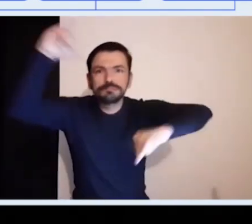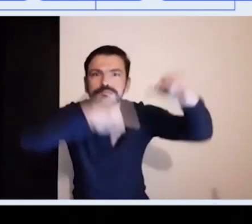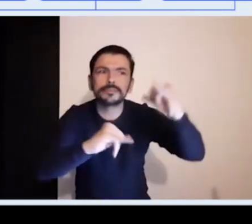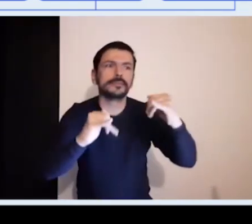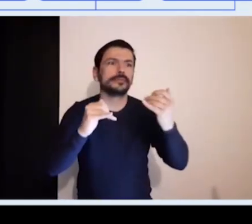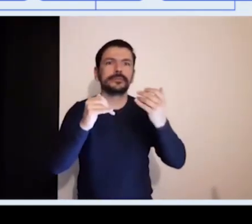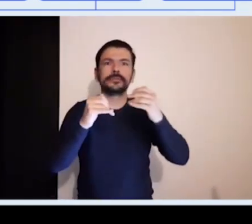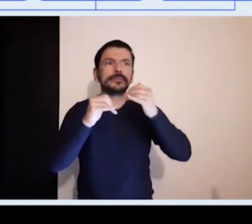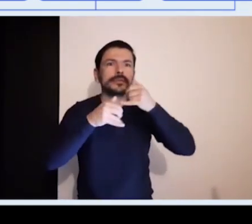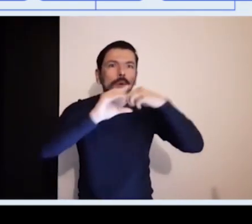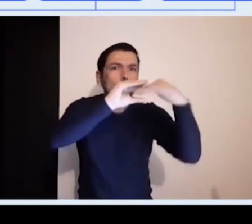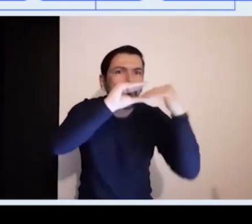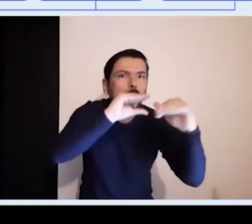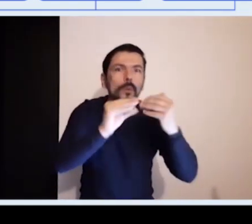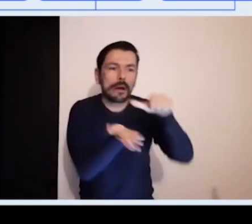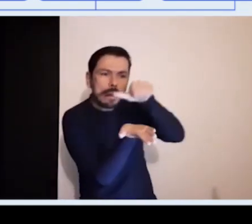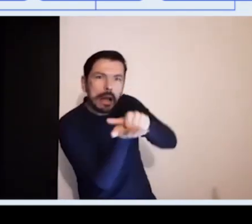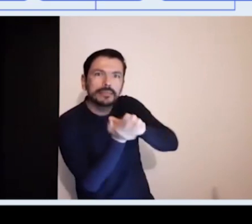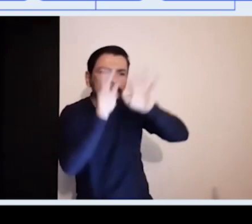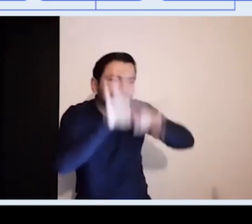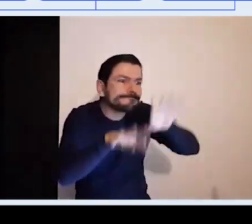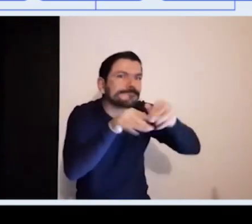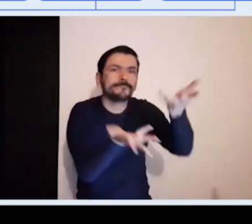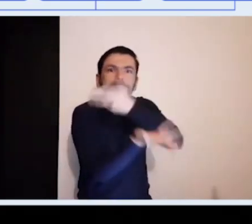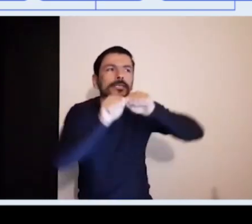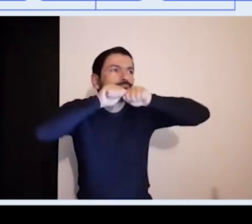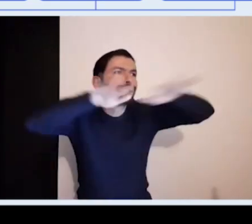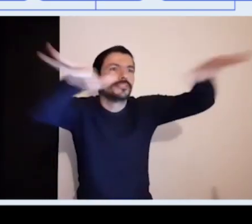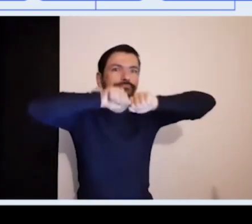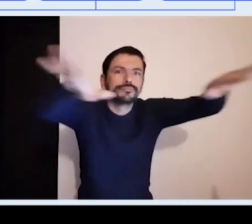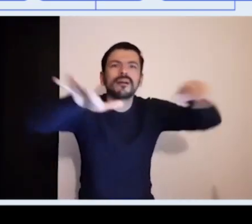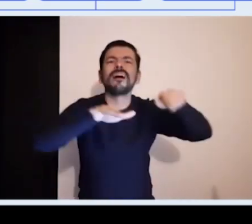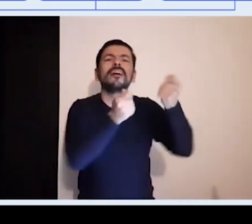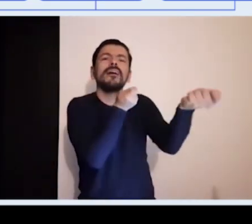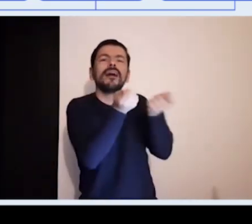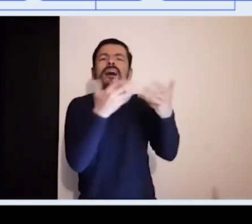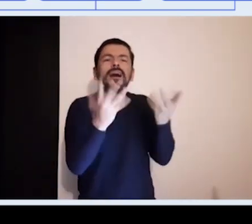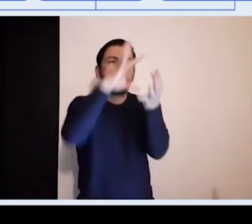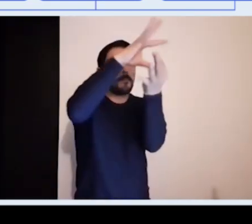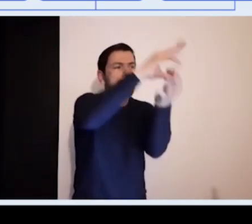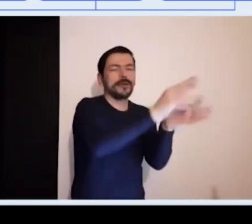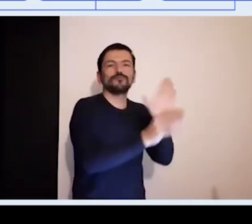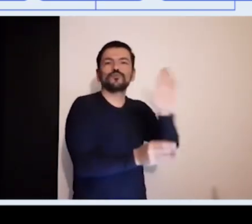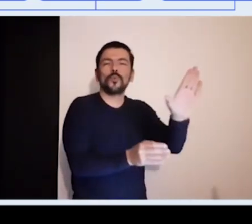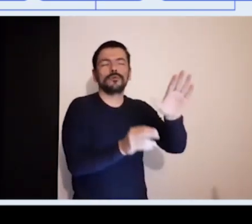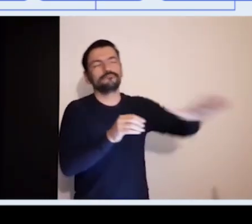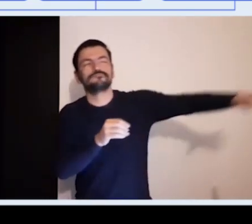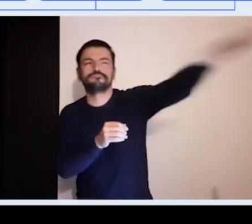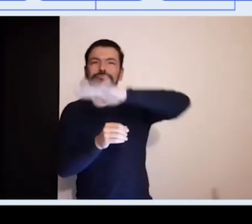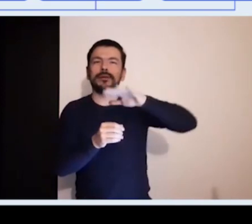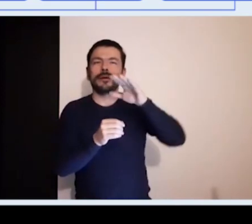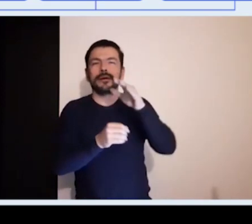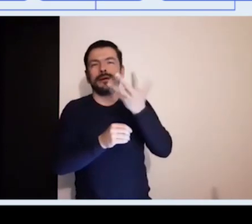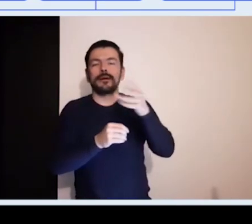sesiones del Consejo Nacional de Discapacidad se den de manera efectiva. Además, se encarga de la difusión y divulgación de las